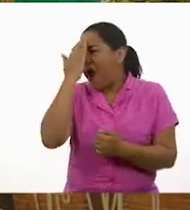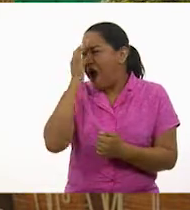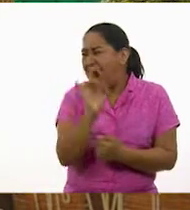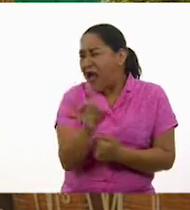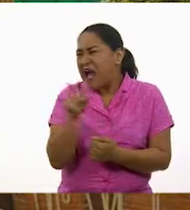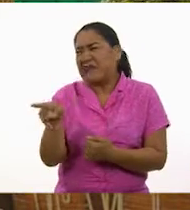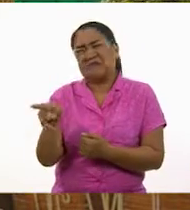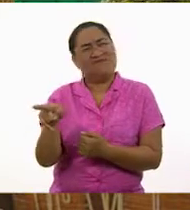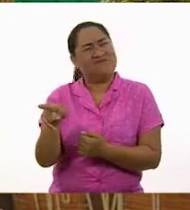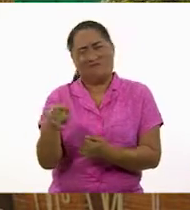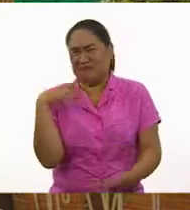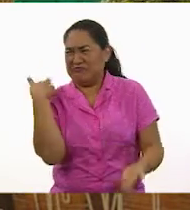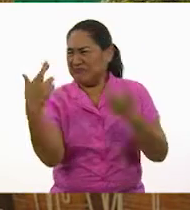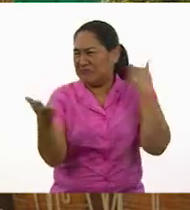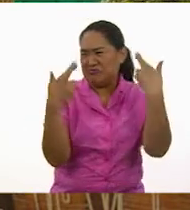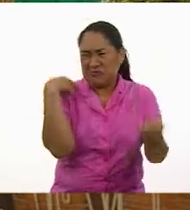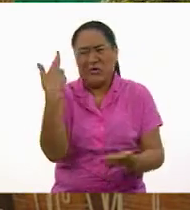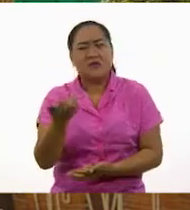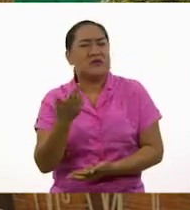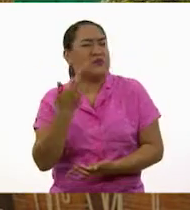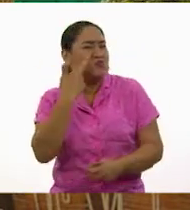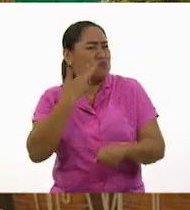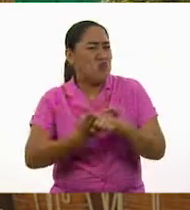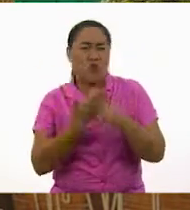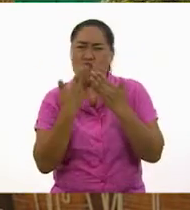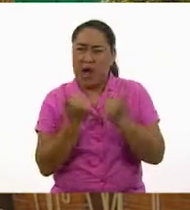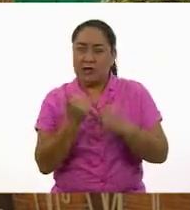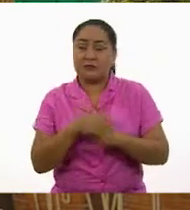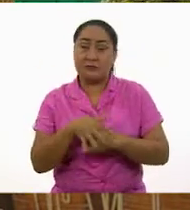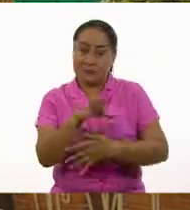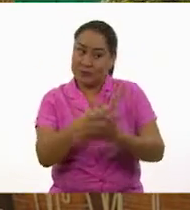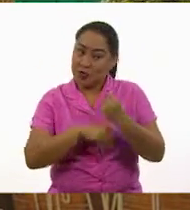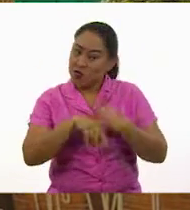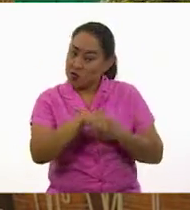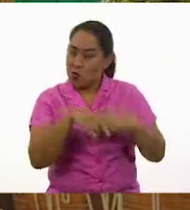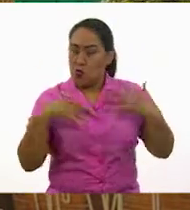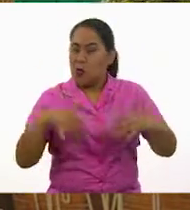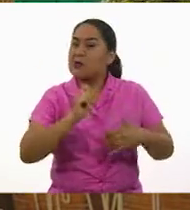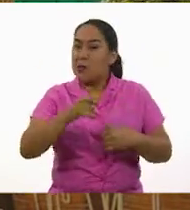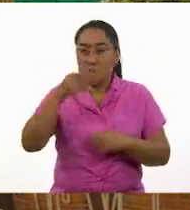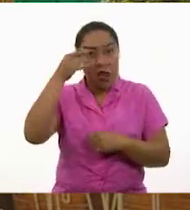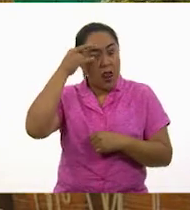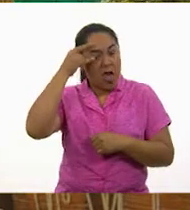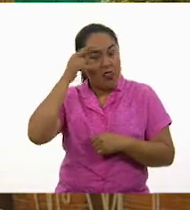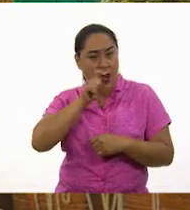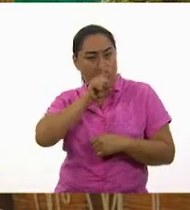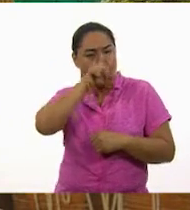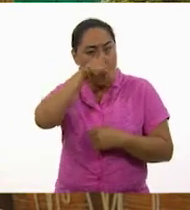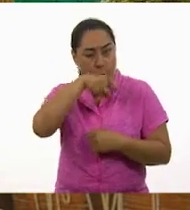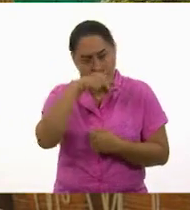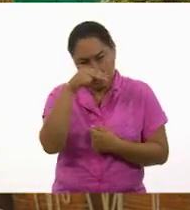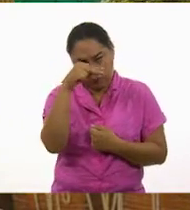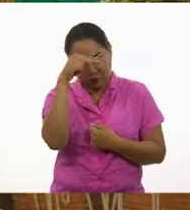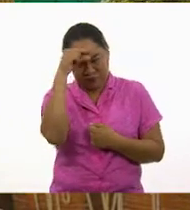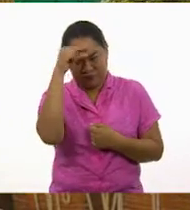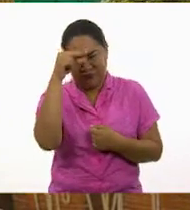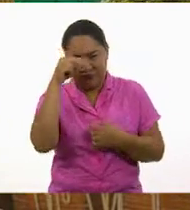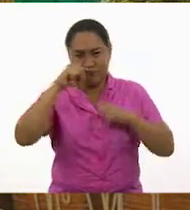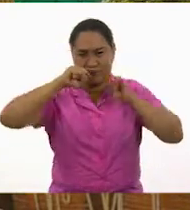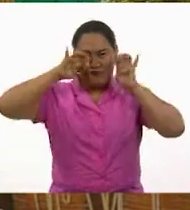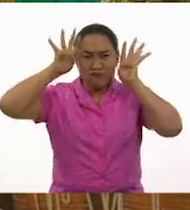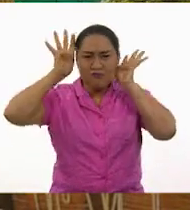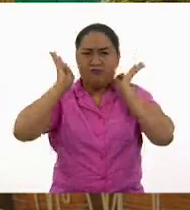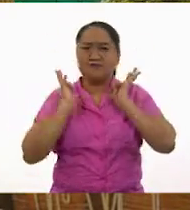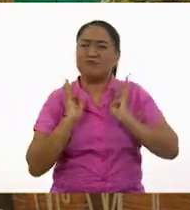e irresponsables! ¡No como tú! ¡Que eres un loro pirata! ¡Inteligente! ¡Y con un plumaje